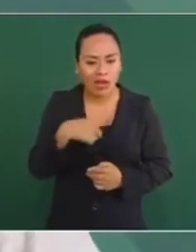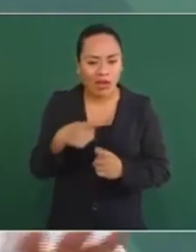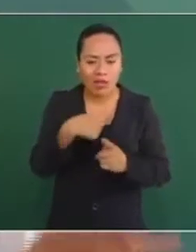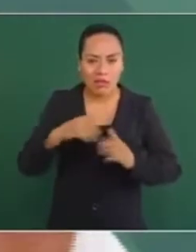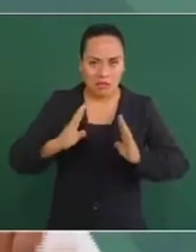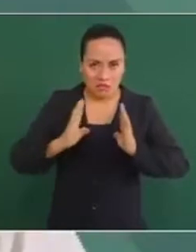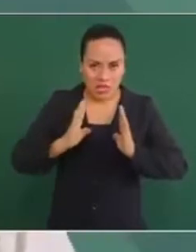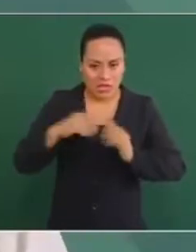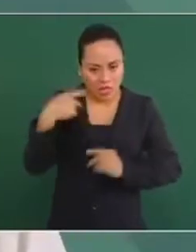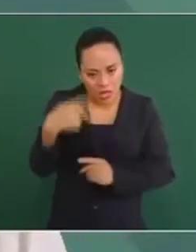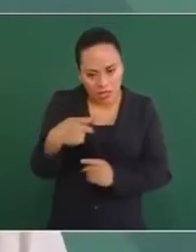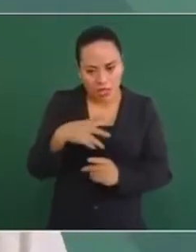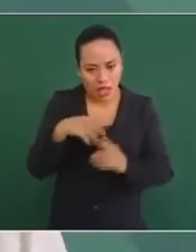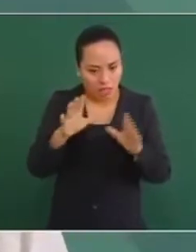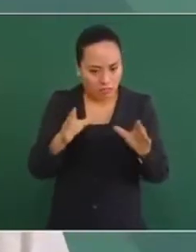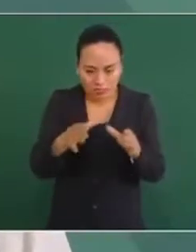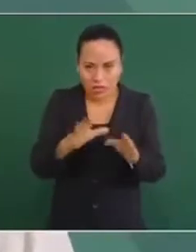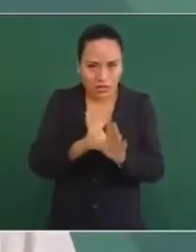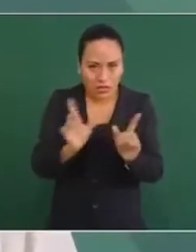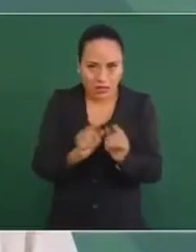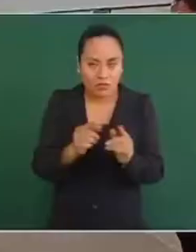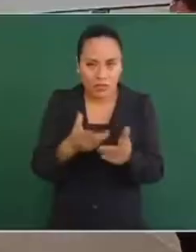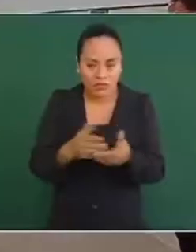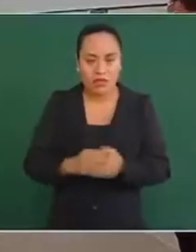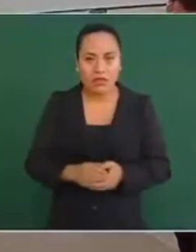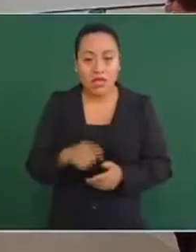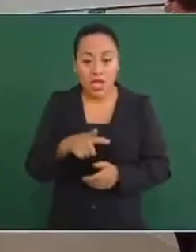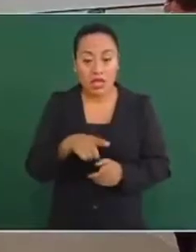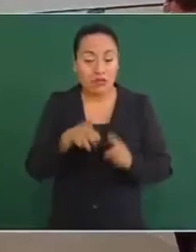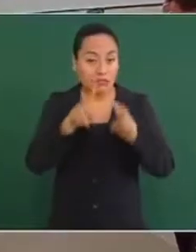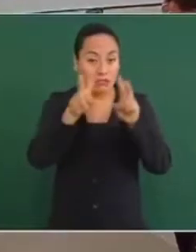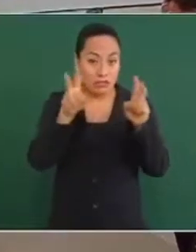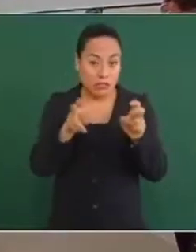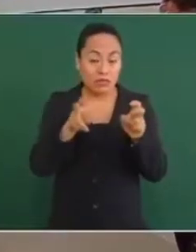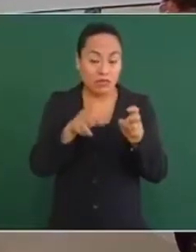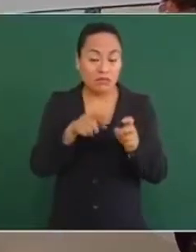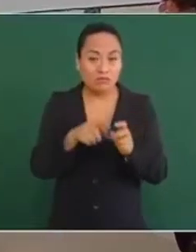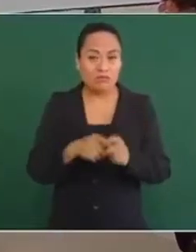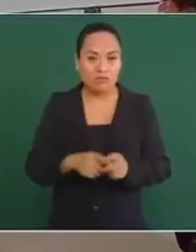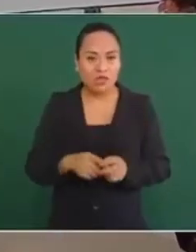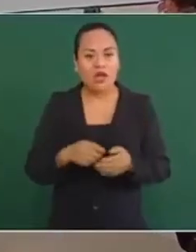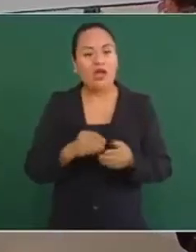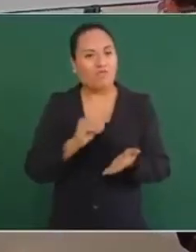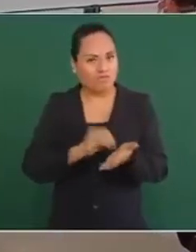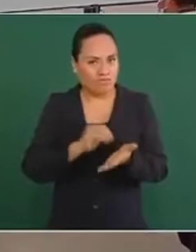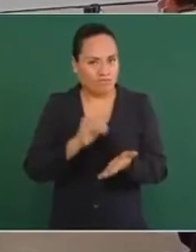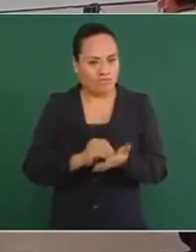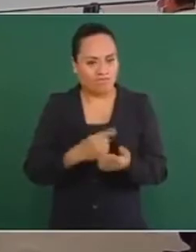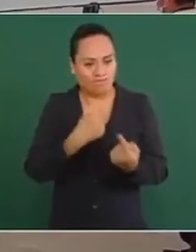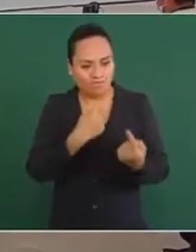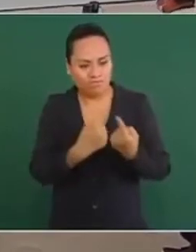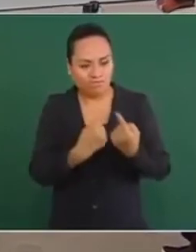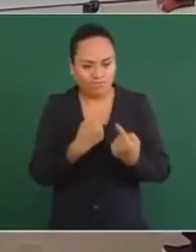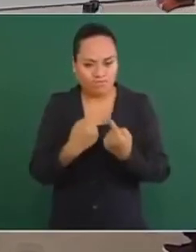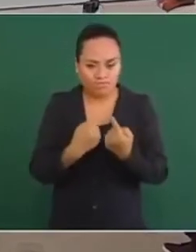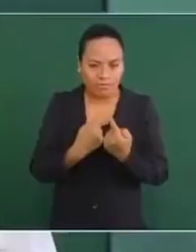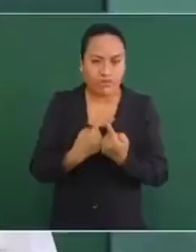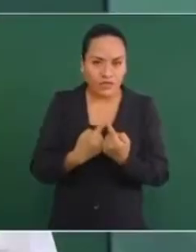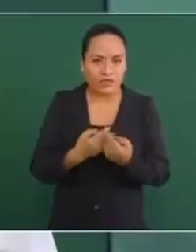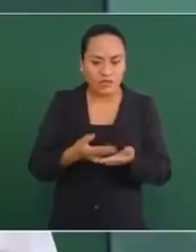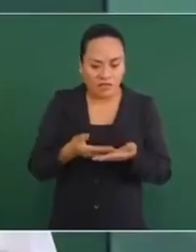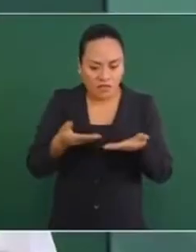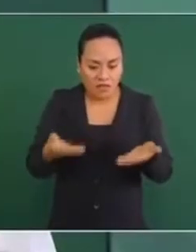Es un tema que está en debate en estos tiempos.